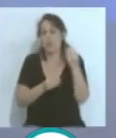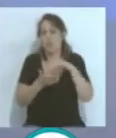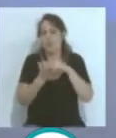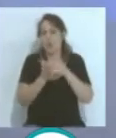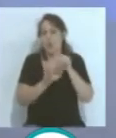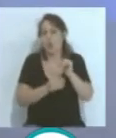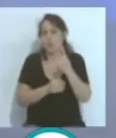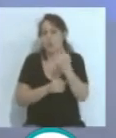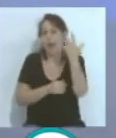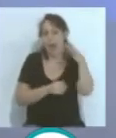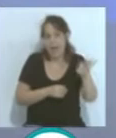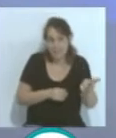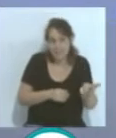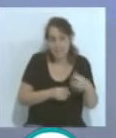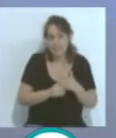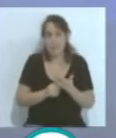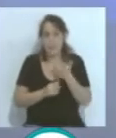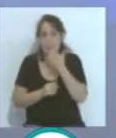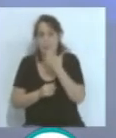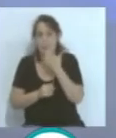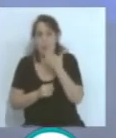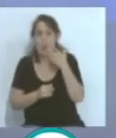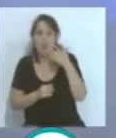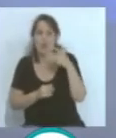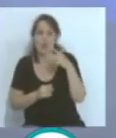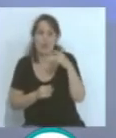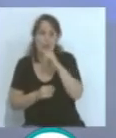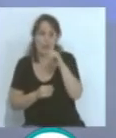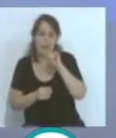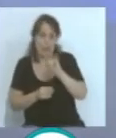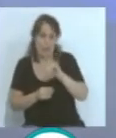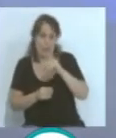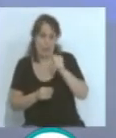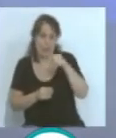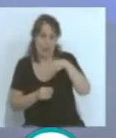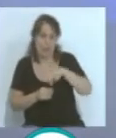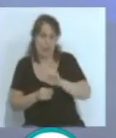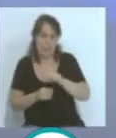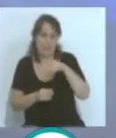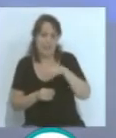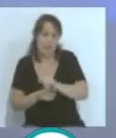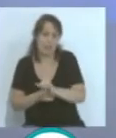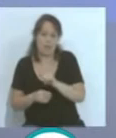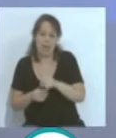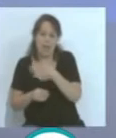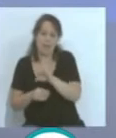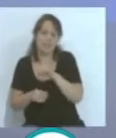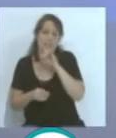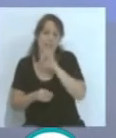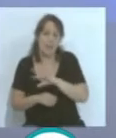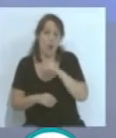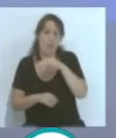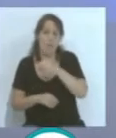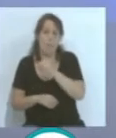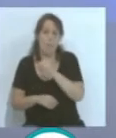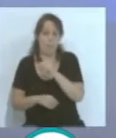ahora aquí que se tiene a Messi, otro en este caso Zidane puede tener a Modric o a jugadores importantes, creo, pero